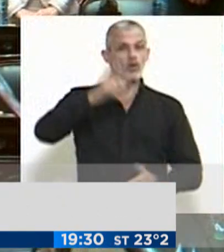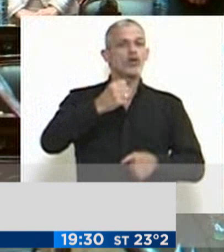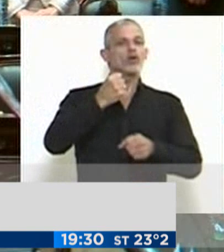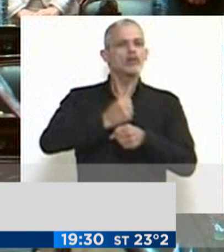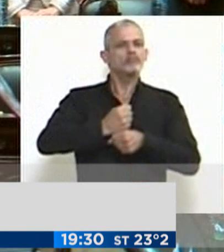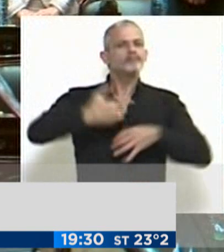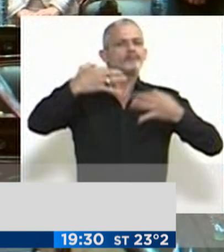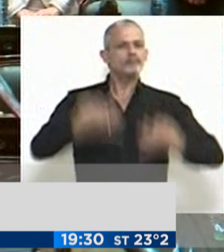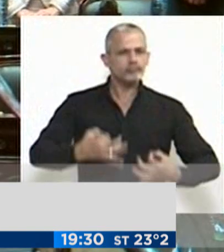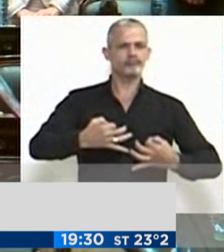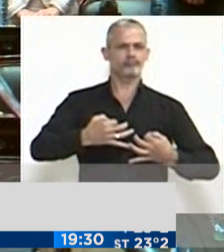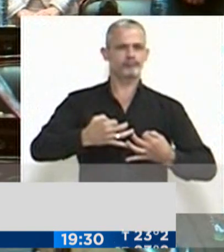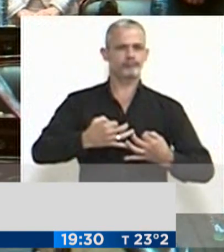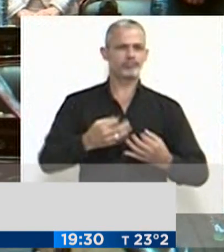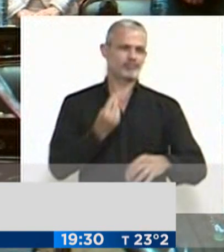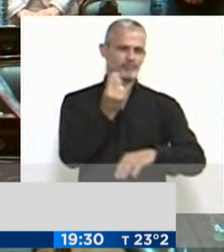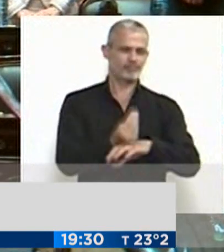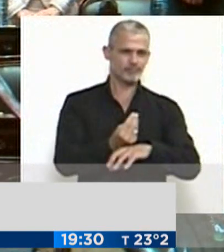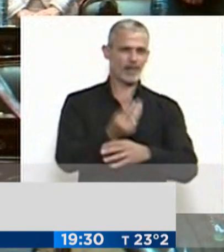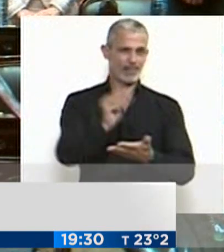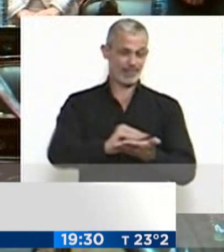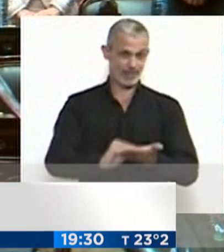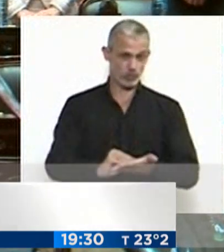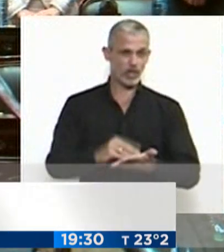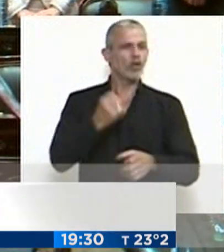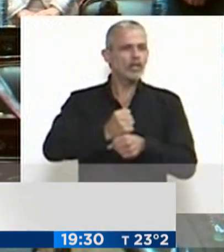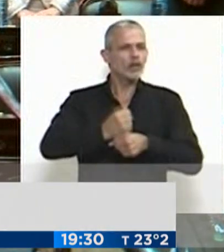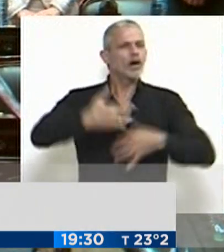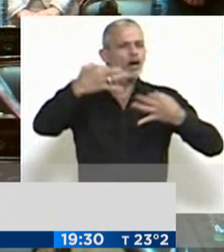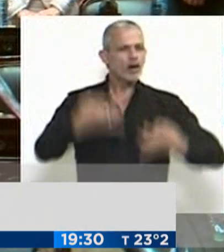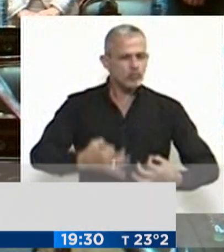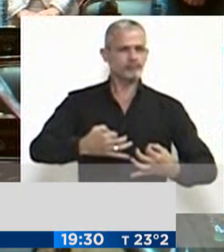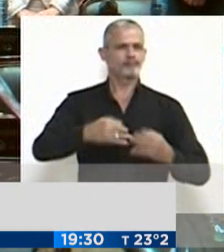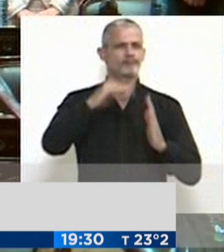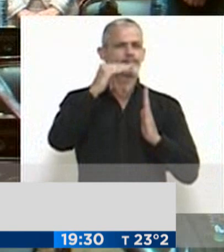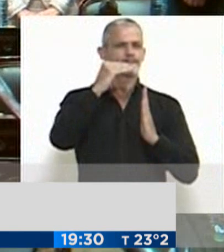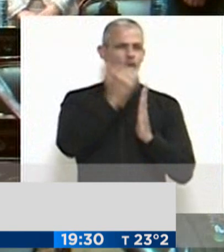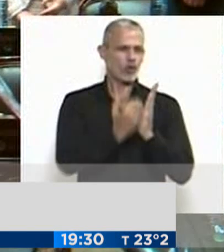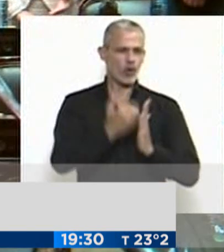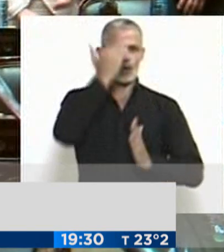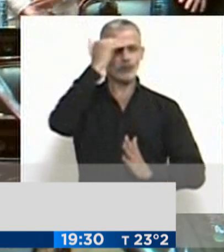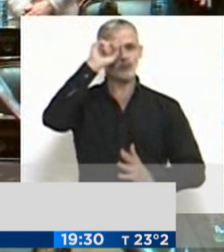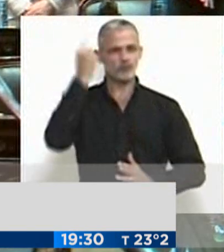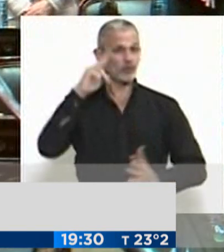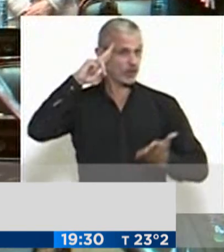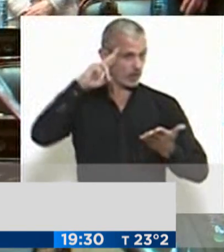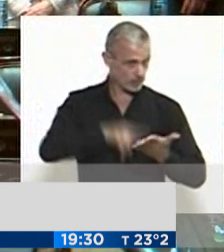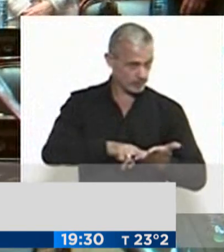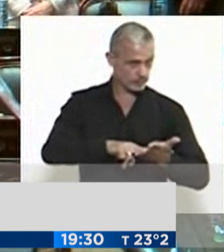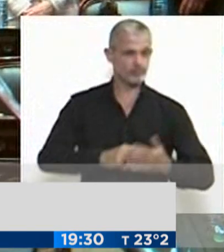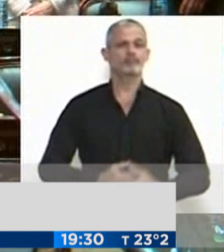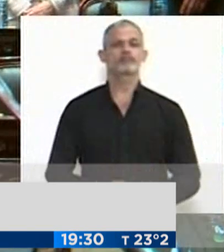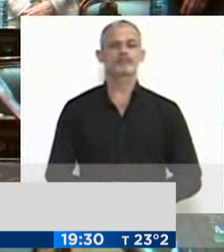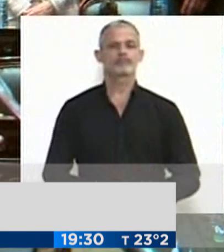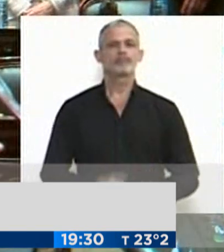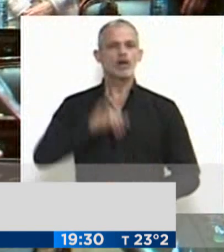desempeñar fielmente el cargo de diputado y obrar en todo de conformidad con lo que prescribe la Constitución Nacional.